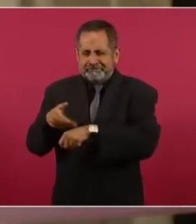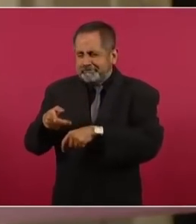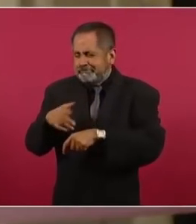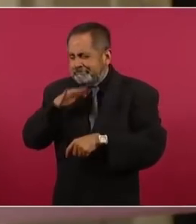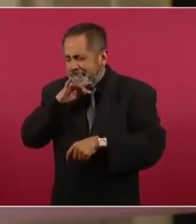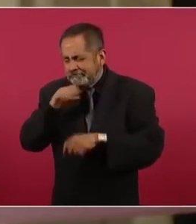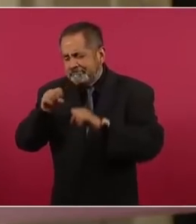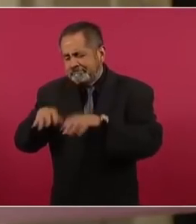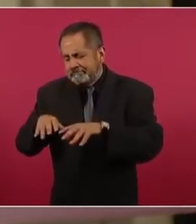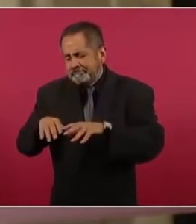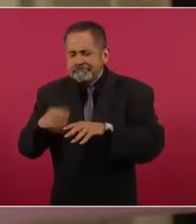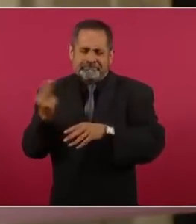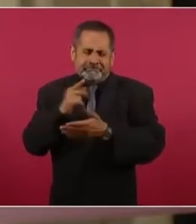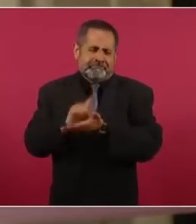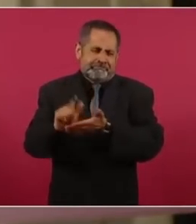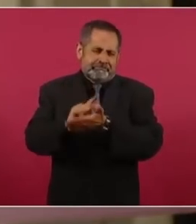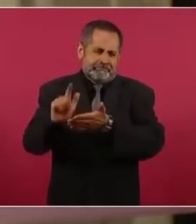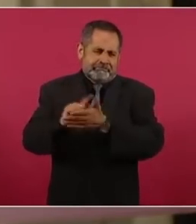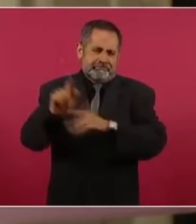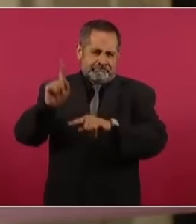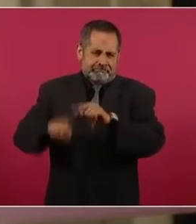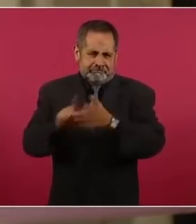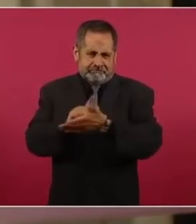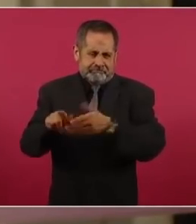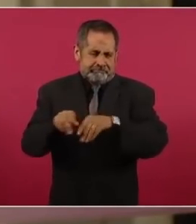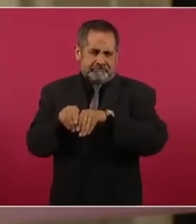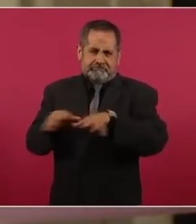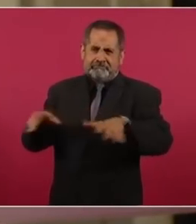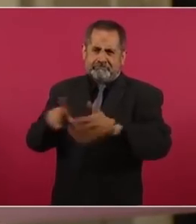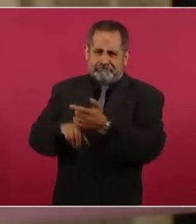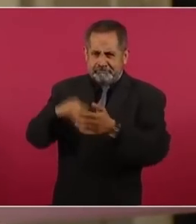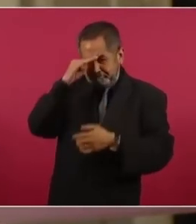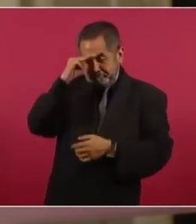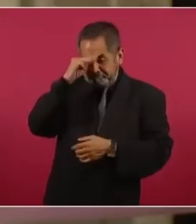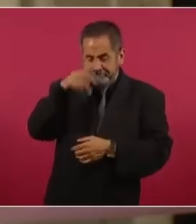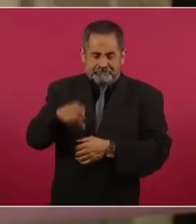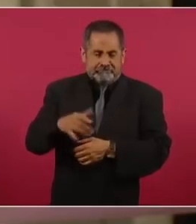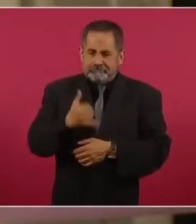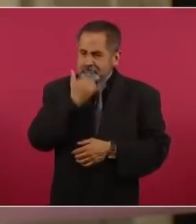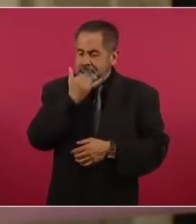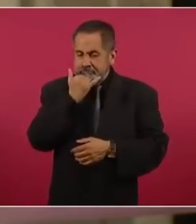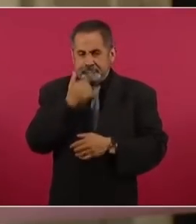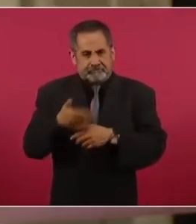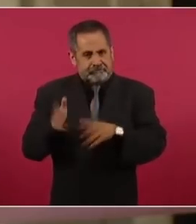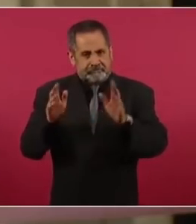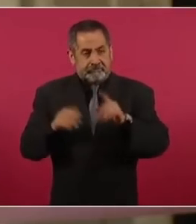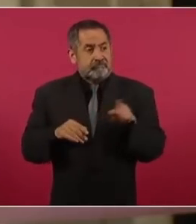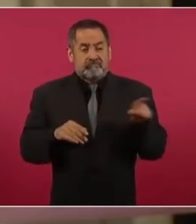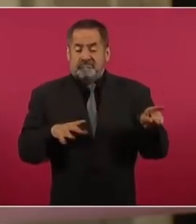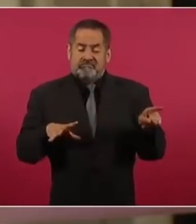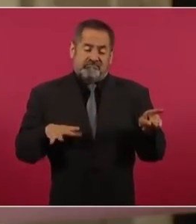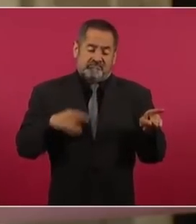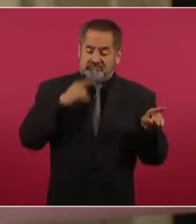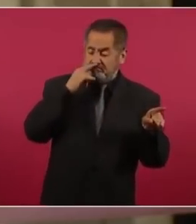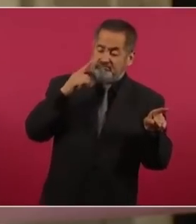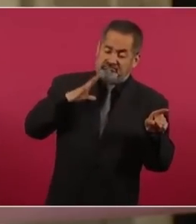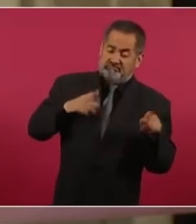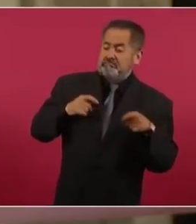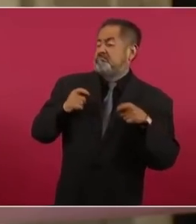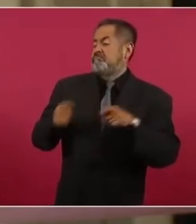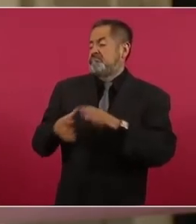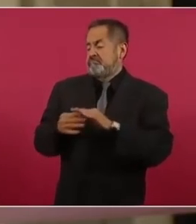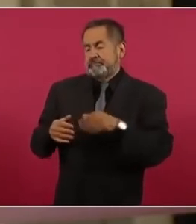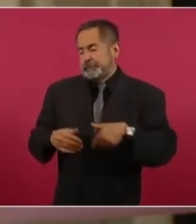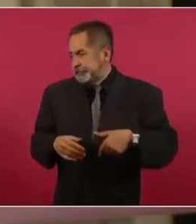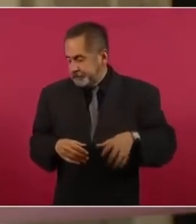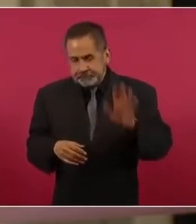del Colorado y que salinizó buena parte del Valle de Mexicali, un gran… y era arrogante en la entrega de aquella